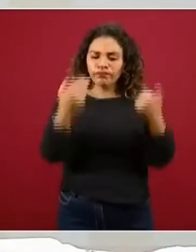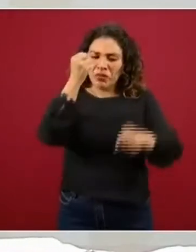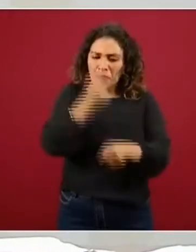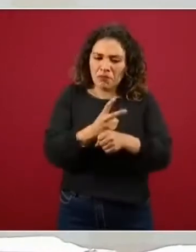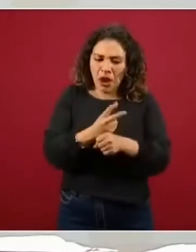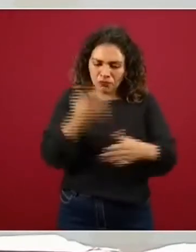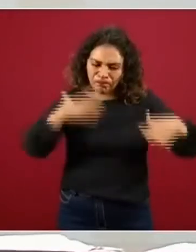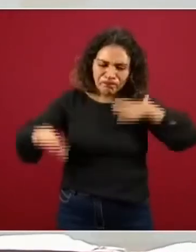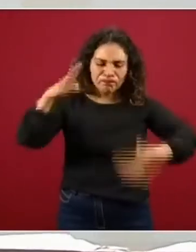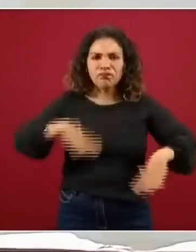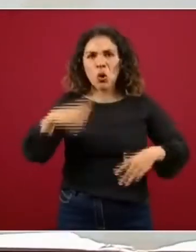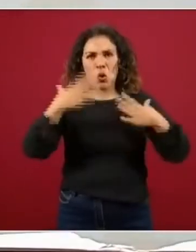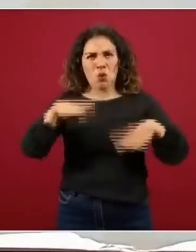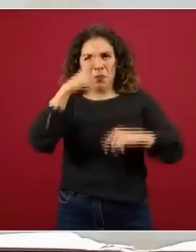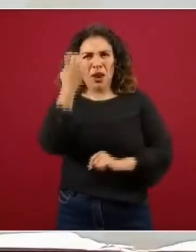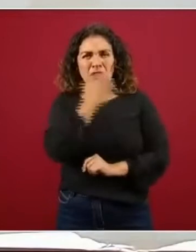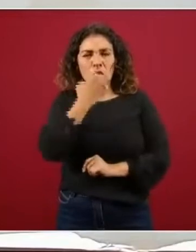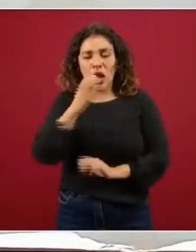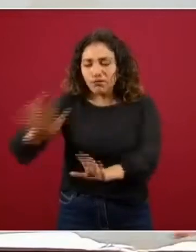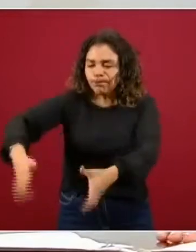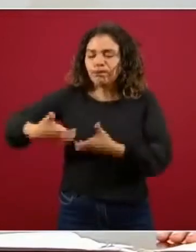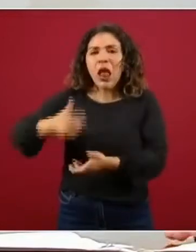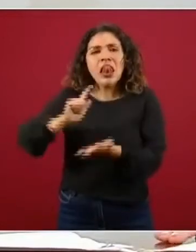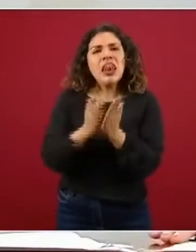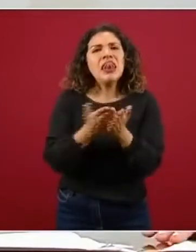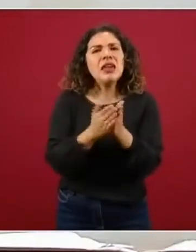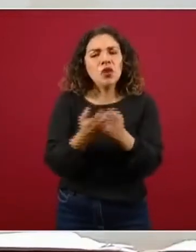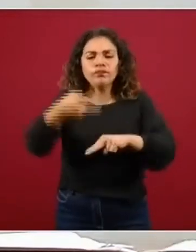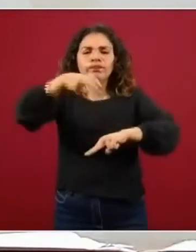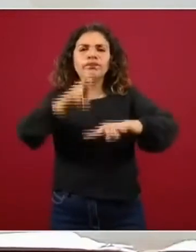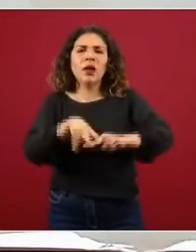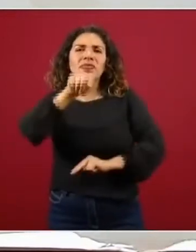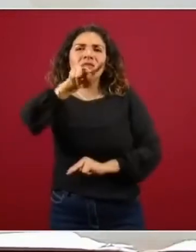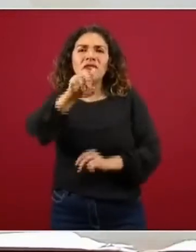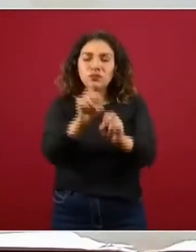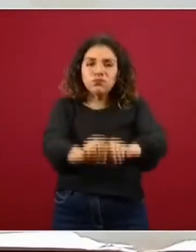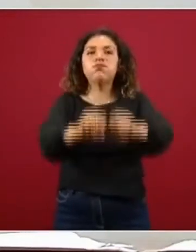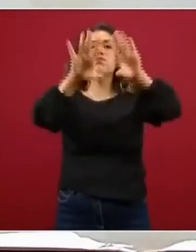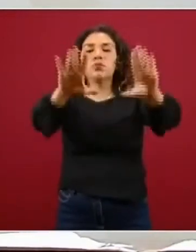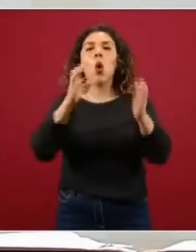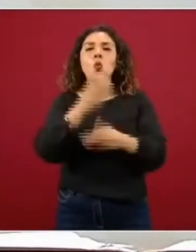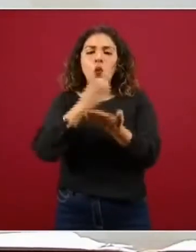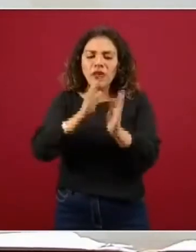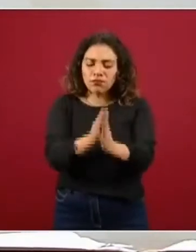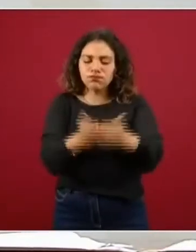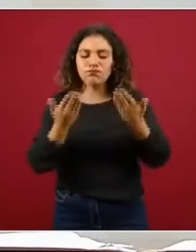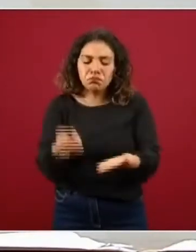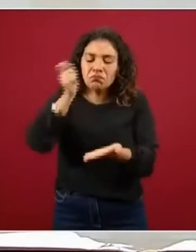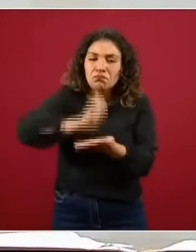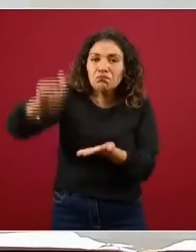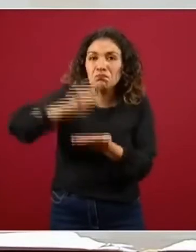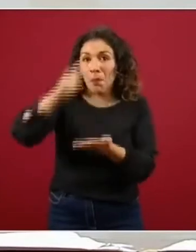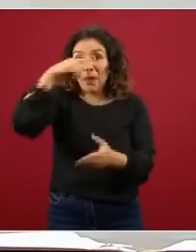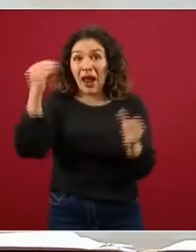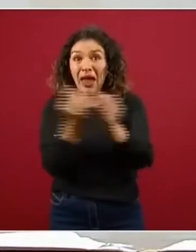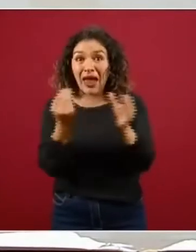uniforme, tomó sus libros, se sentó en una silla del comedor, prendió la televisión, abrió cuadernos y libros y se dispuso